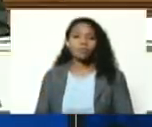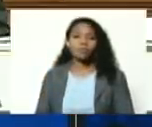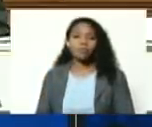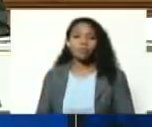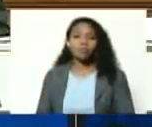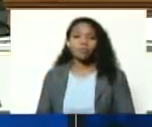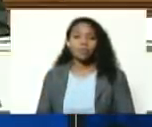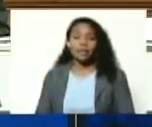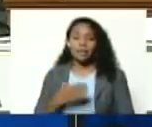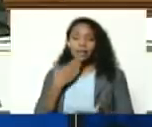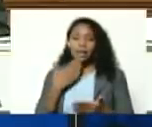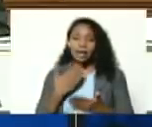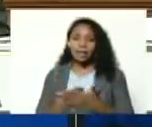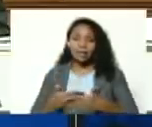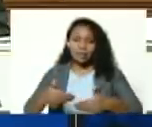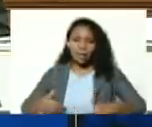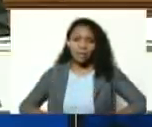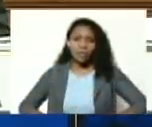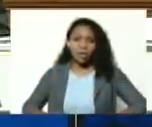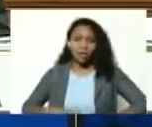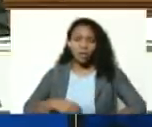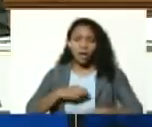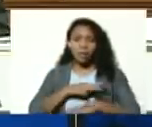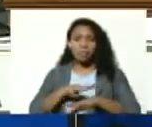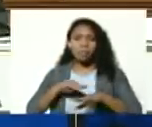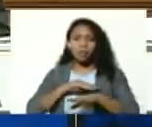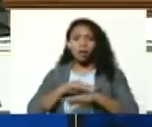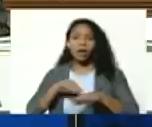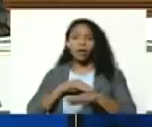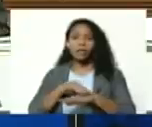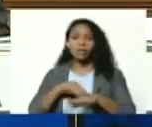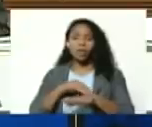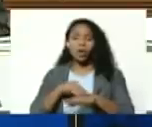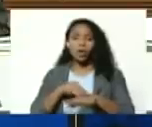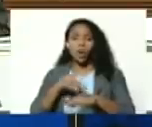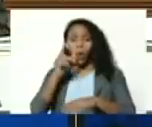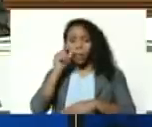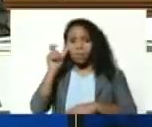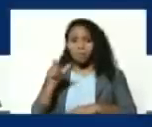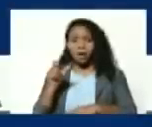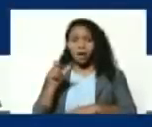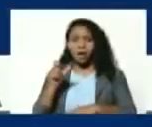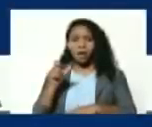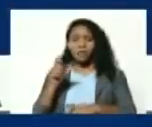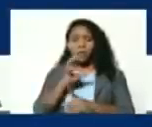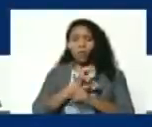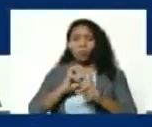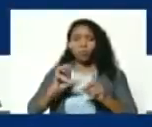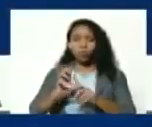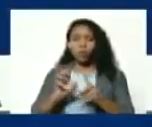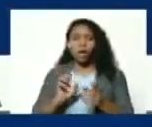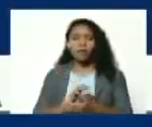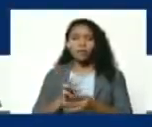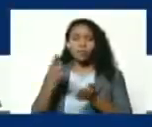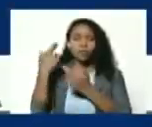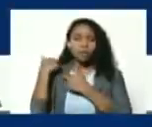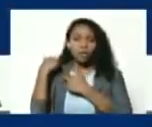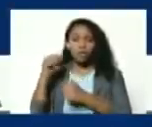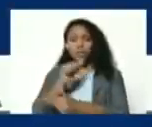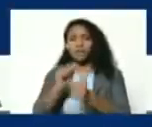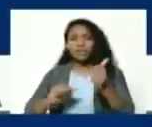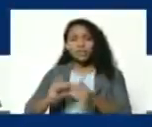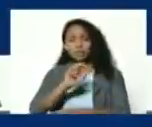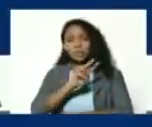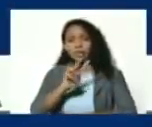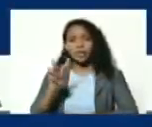gracias al esfuerzo del ministro Ernesto Villegas Poljab del vicepresidente